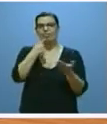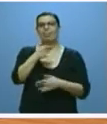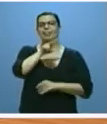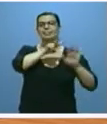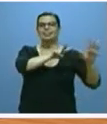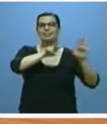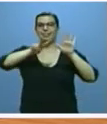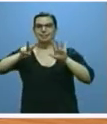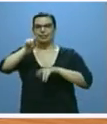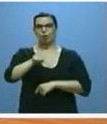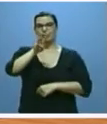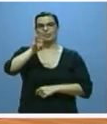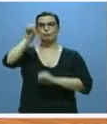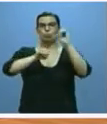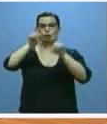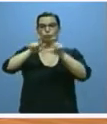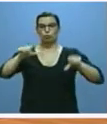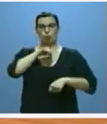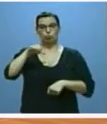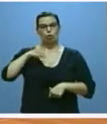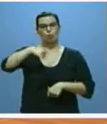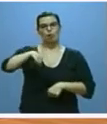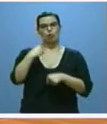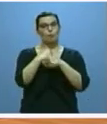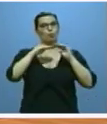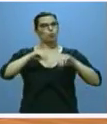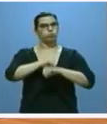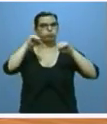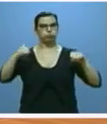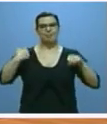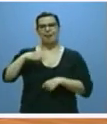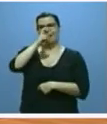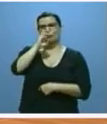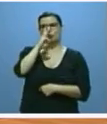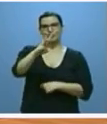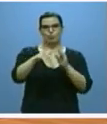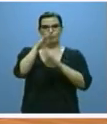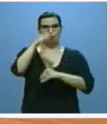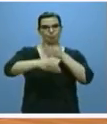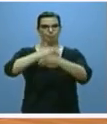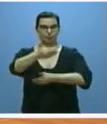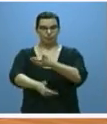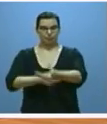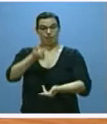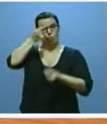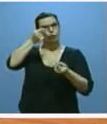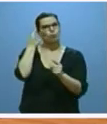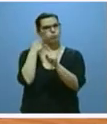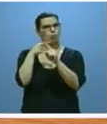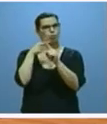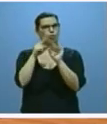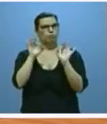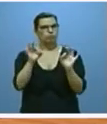,3 de los autónomos de Castilla y León ha consolidado su actividad y tiene más de tres años de antigüedad. Unos datos positivos